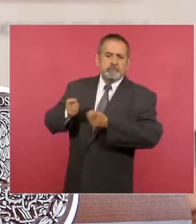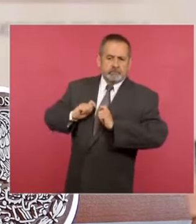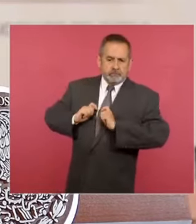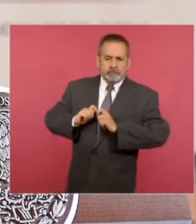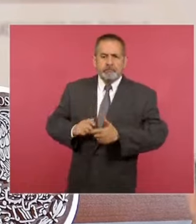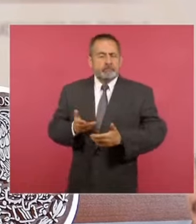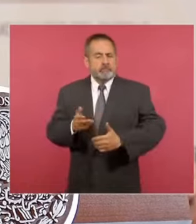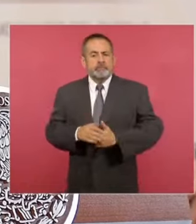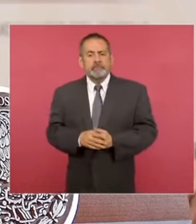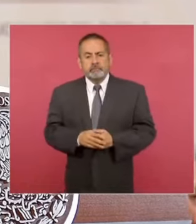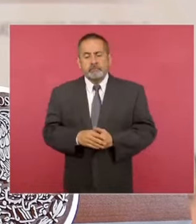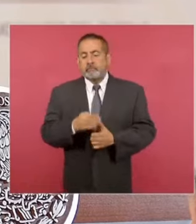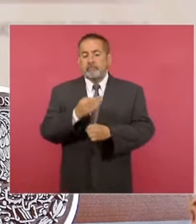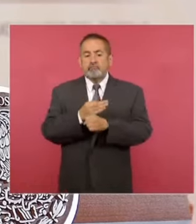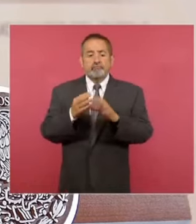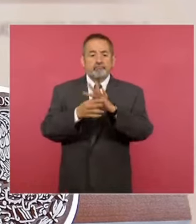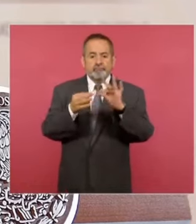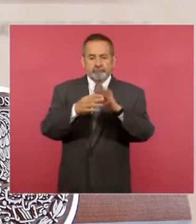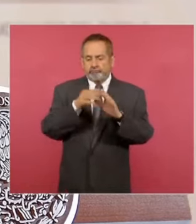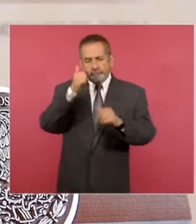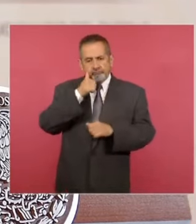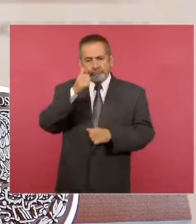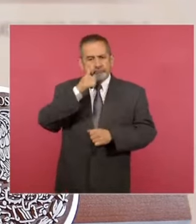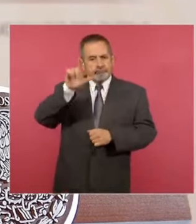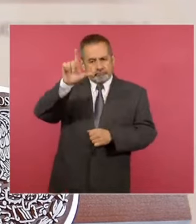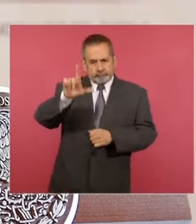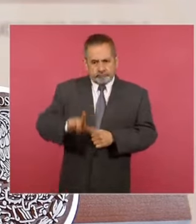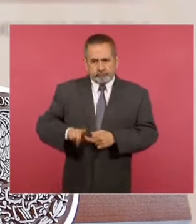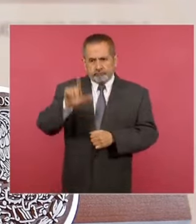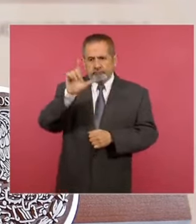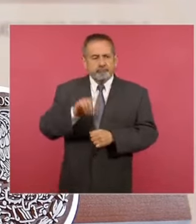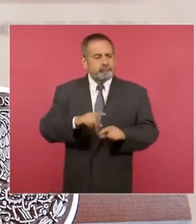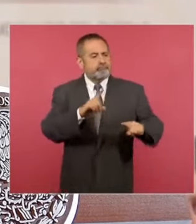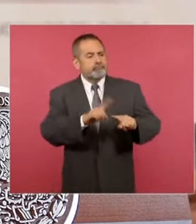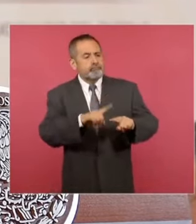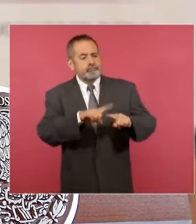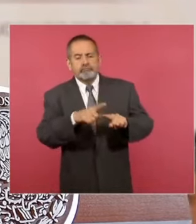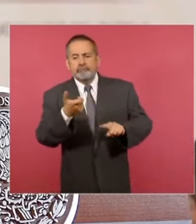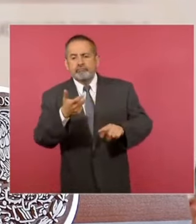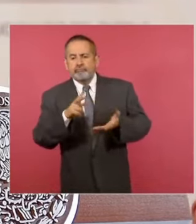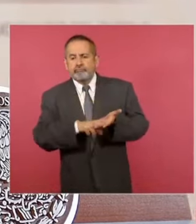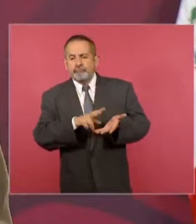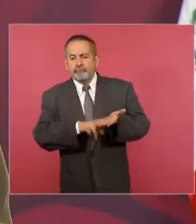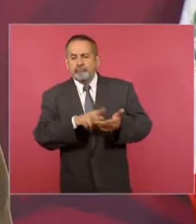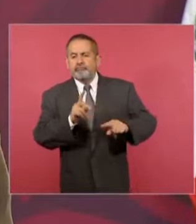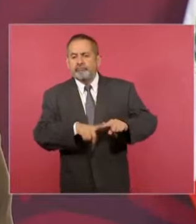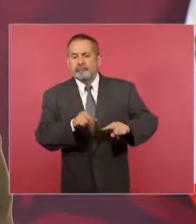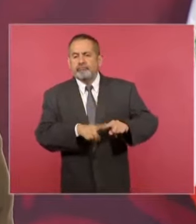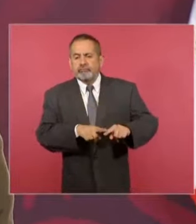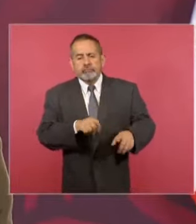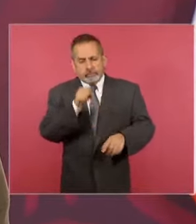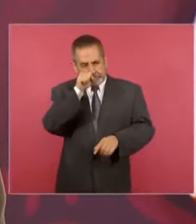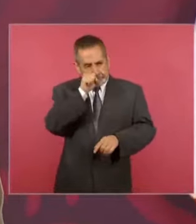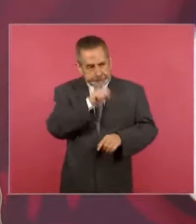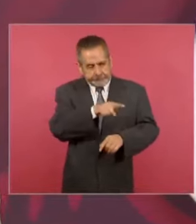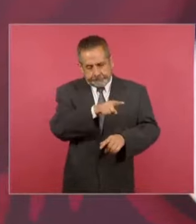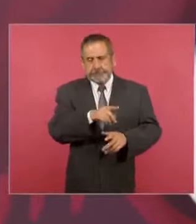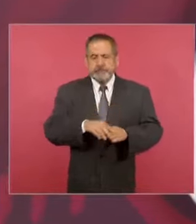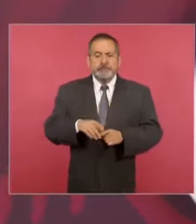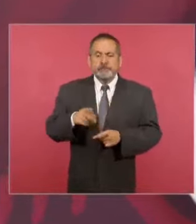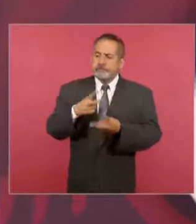la sección de todos los lunes, quién en los precios, nos acompaña Ricardo